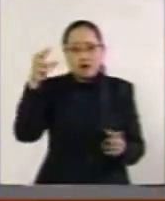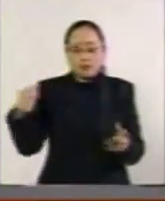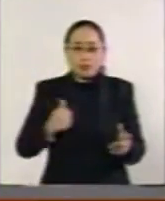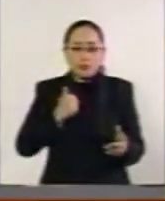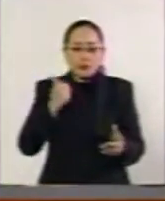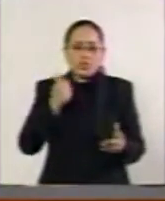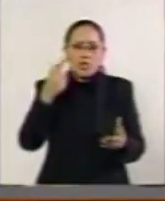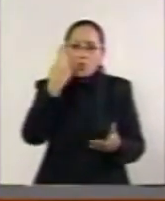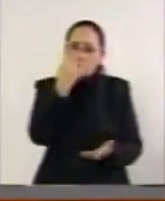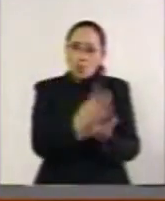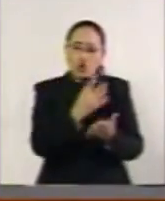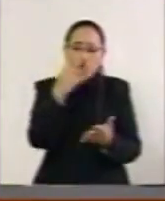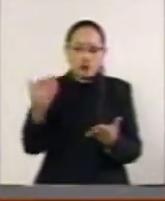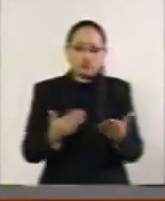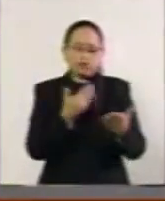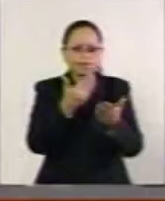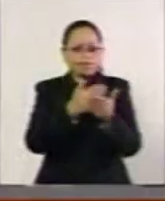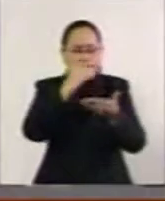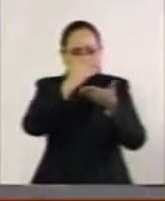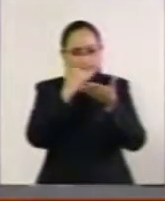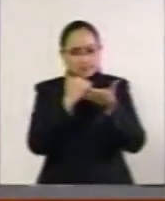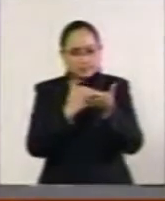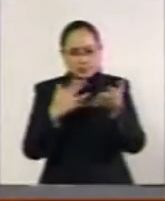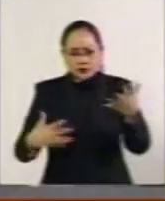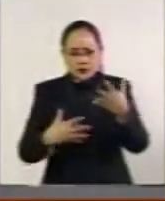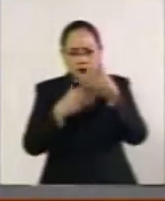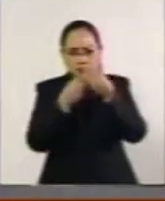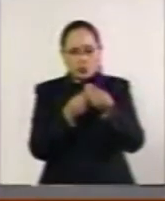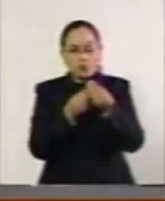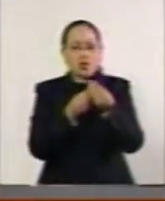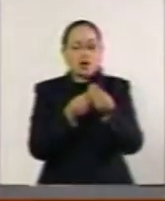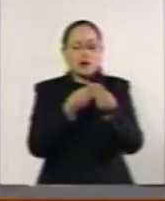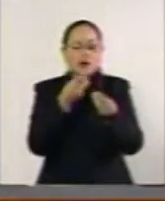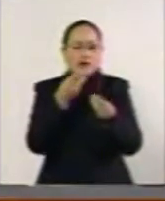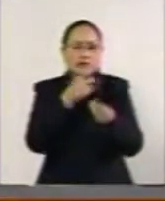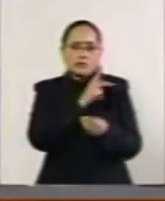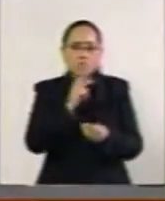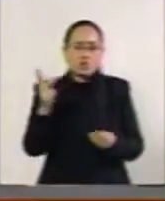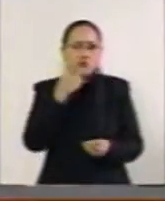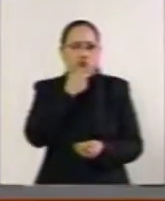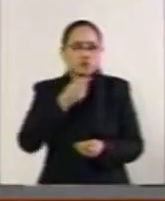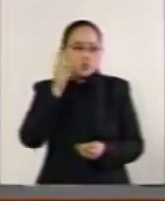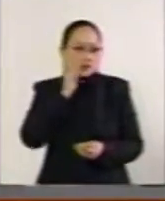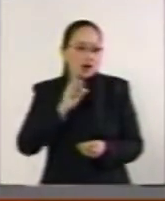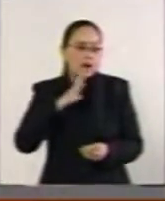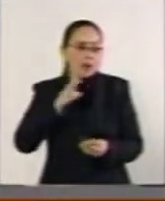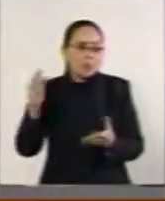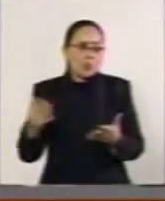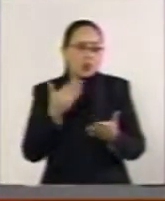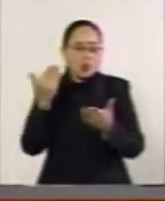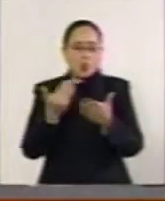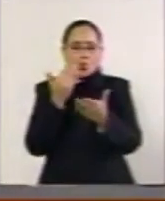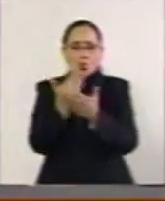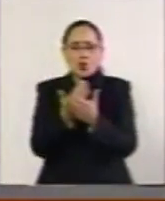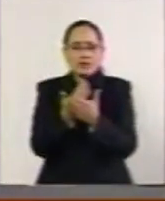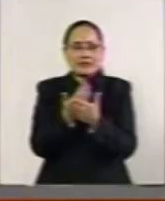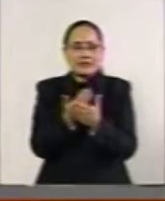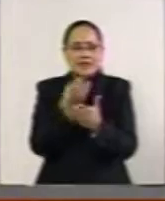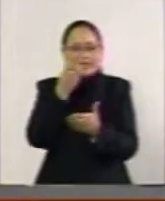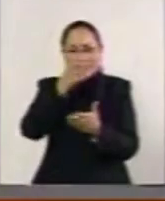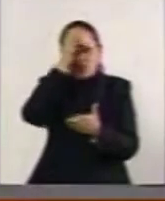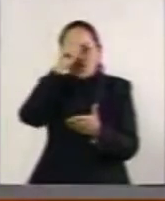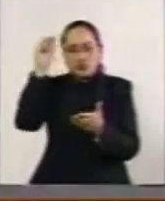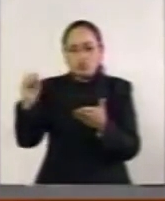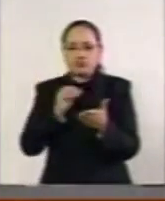que hubiera un dictamen que integrara a todas y a todos los que hemos propuesto algún punto de